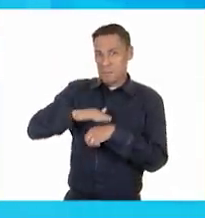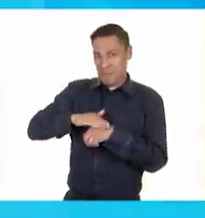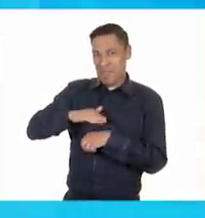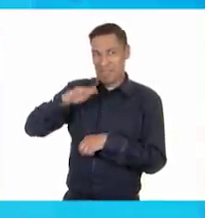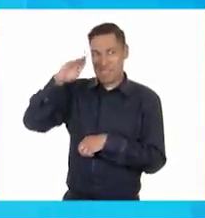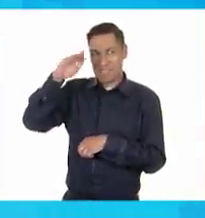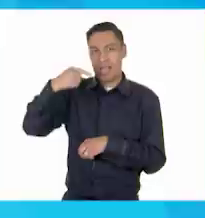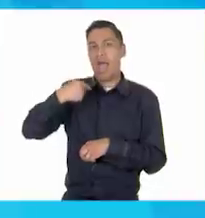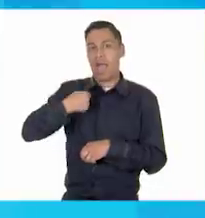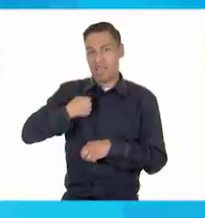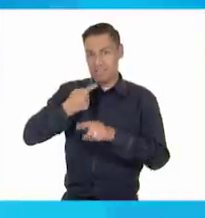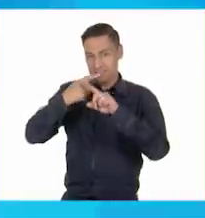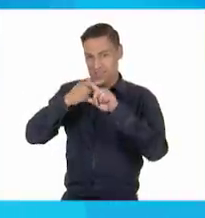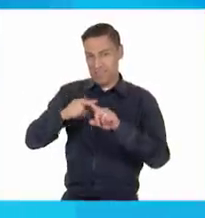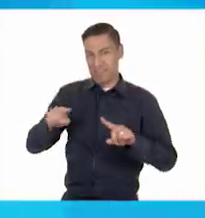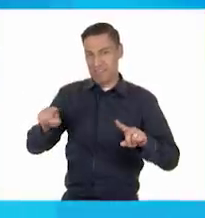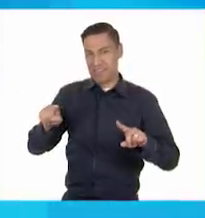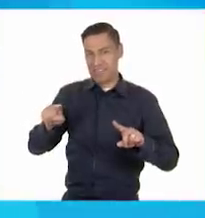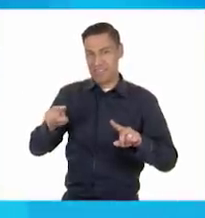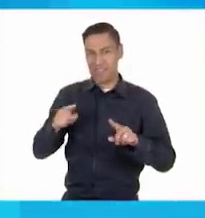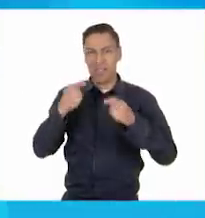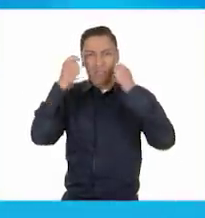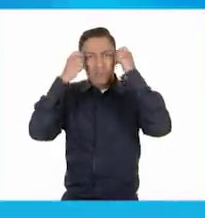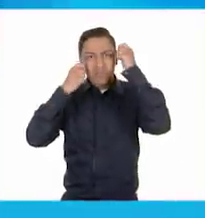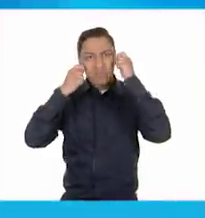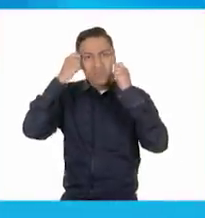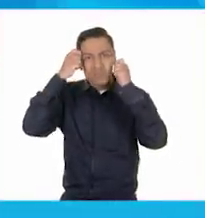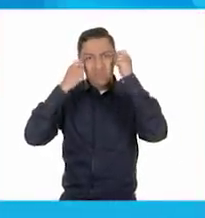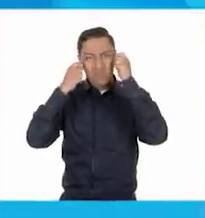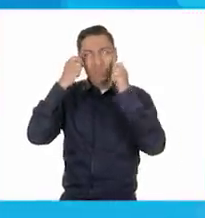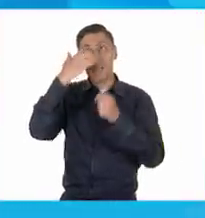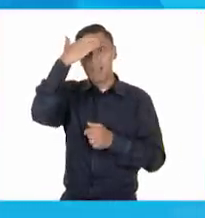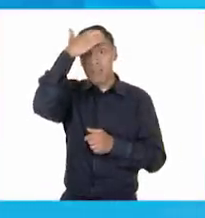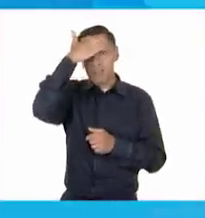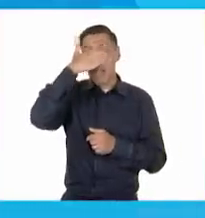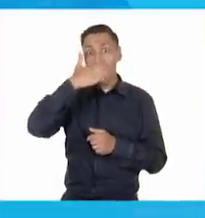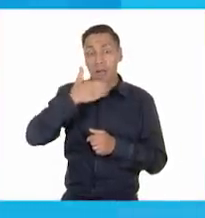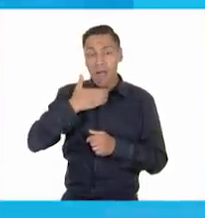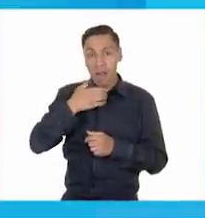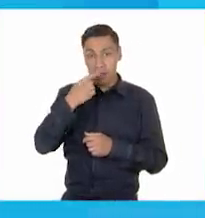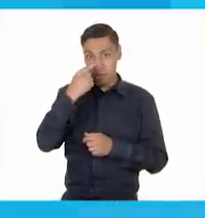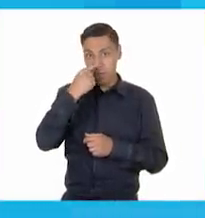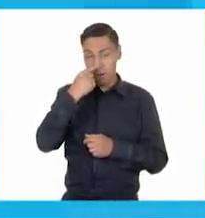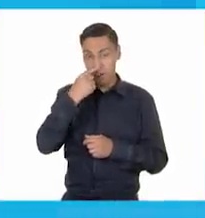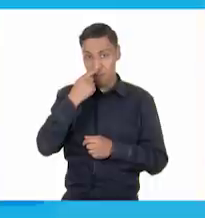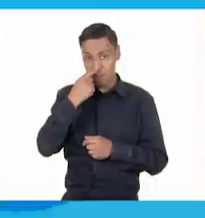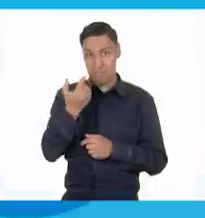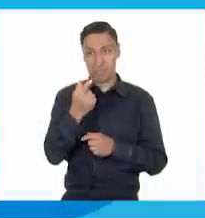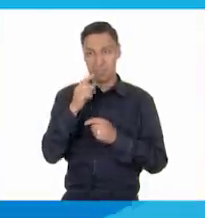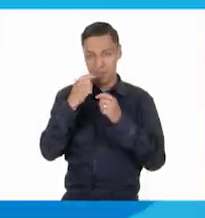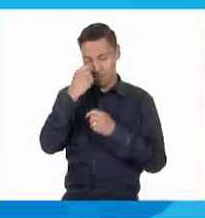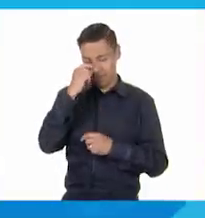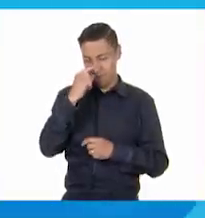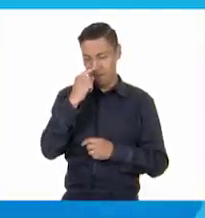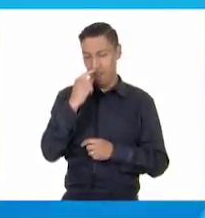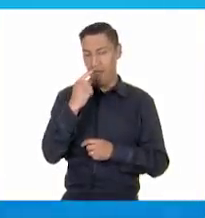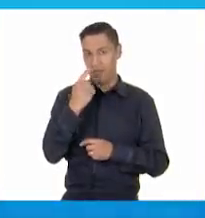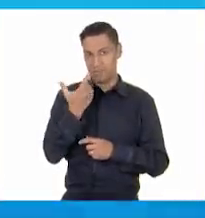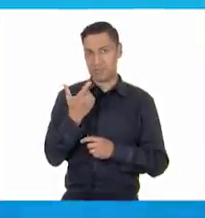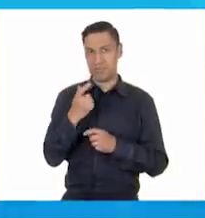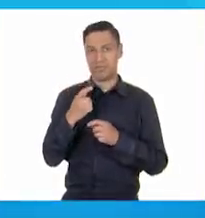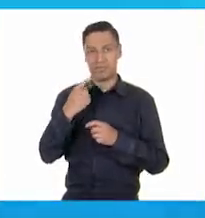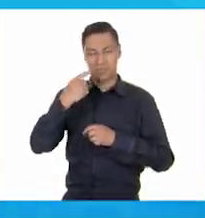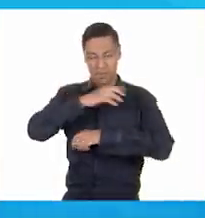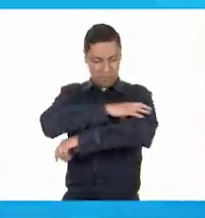parezco diferente. Las facciones de mi cara han cambiado. Son más grandes. Sobre todo mi nariz. Mis